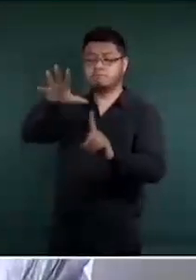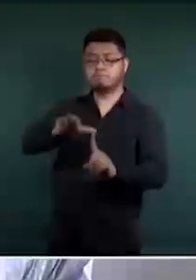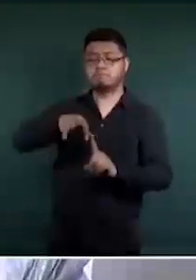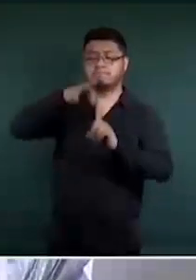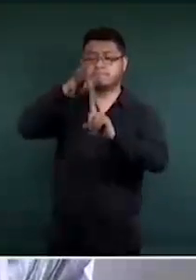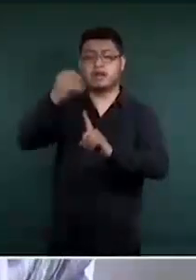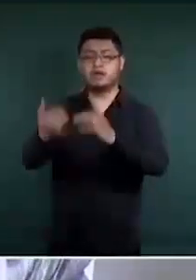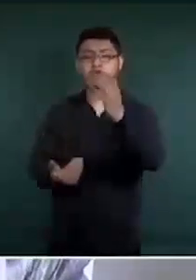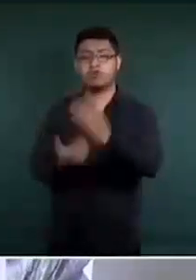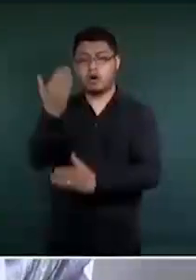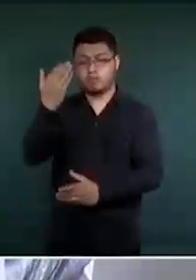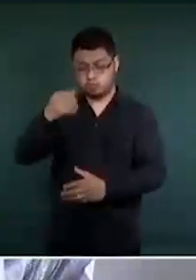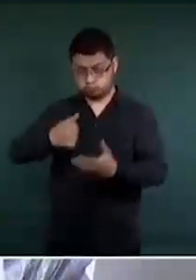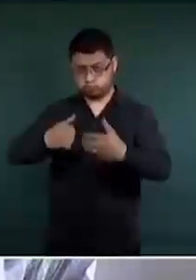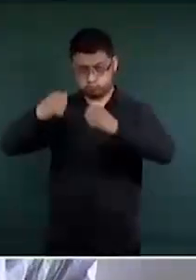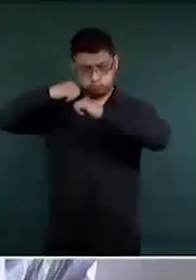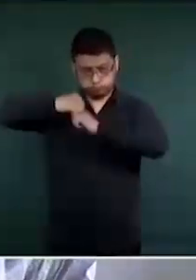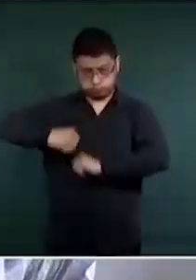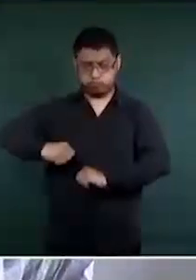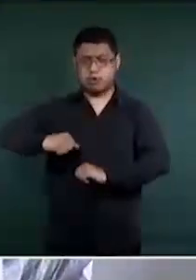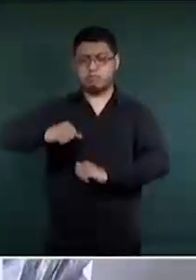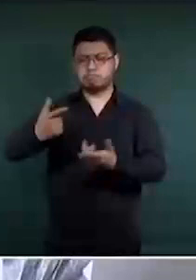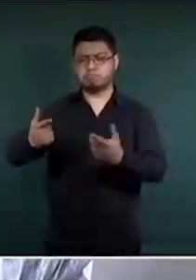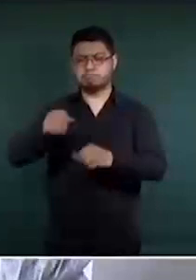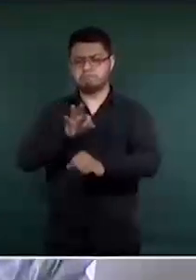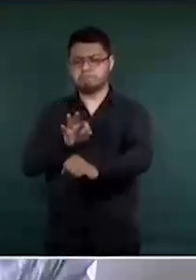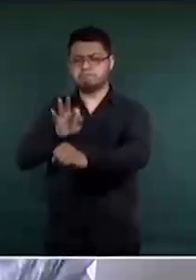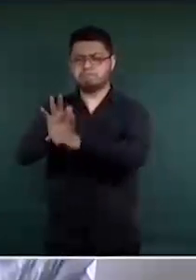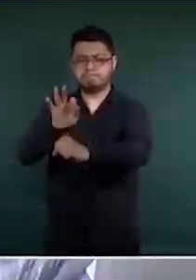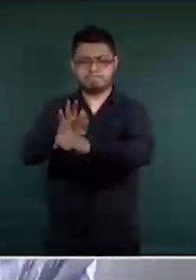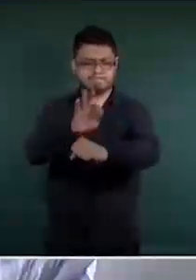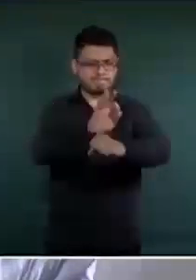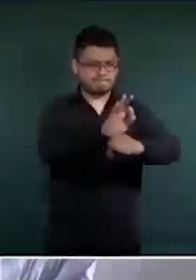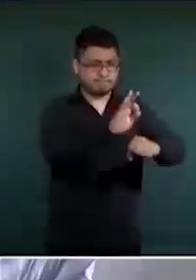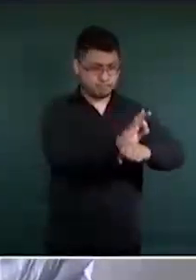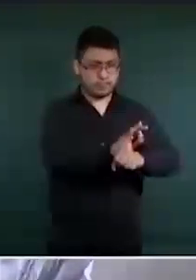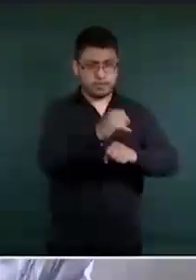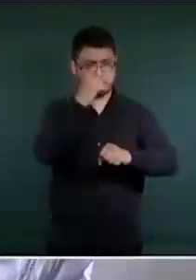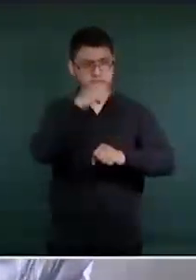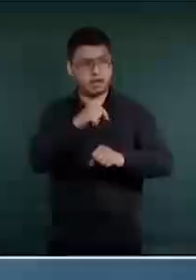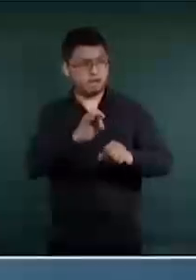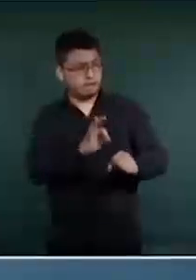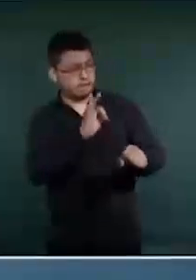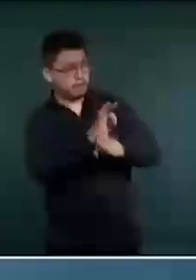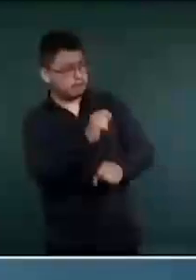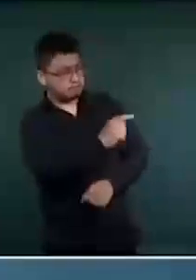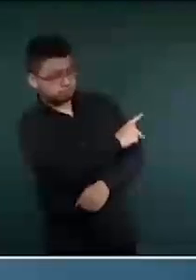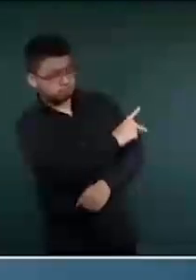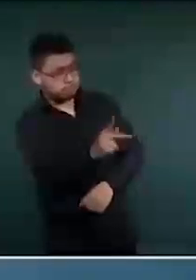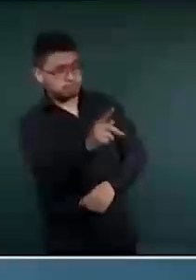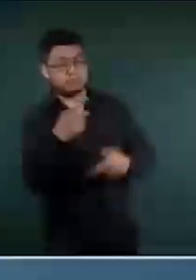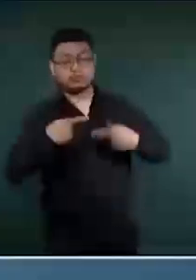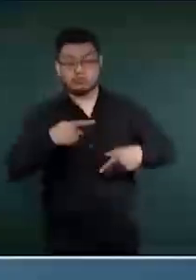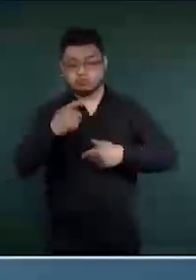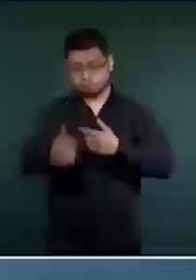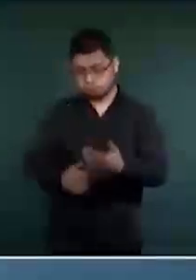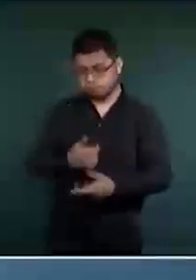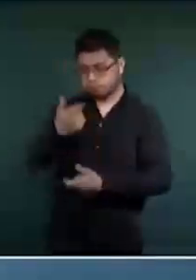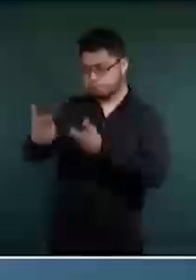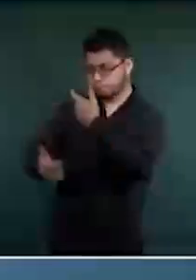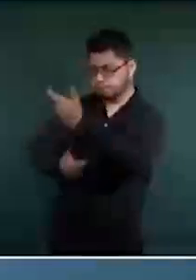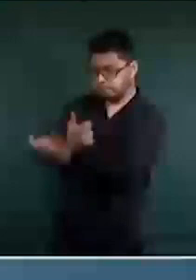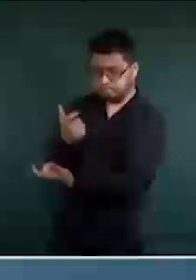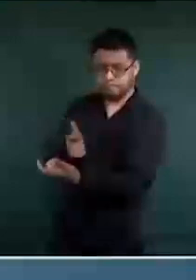de defensa de los contribuyentes. Él forma parte de esta terna